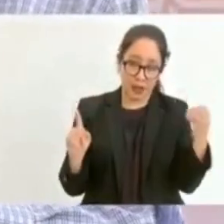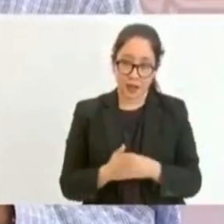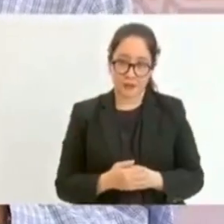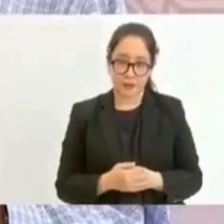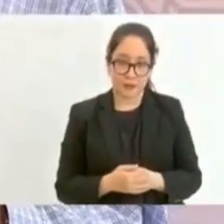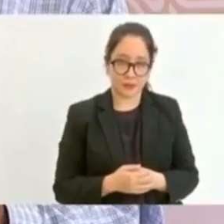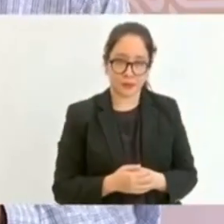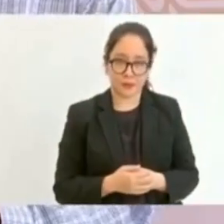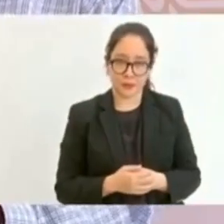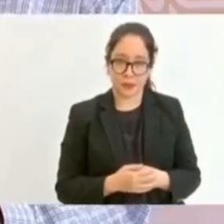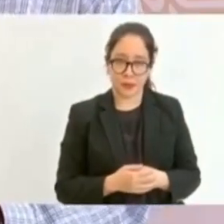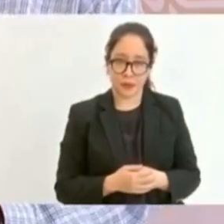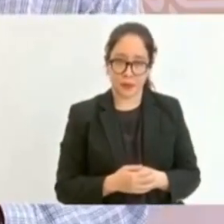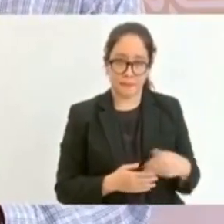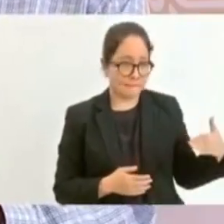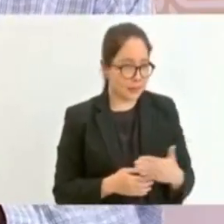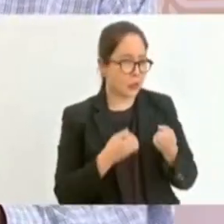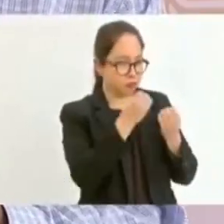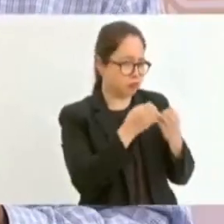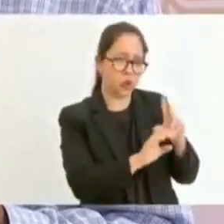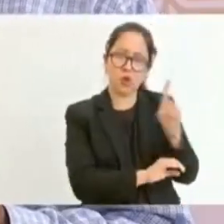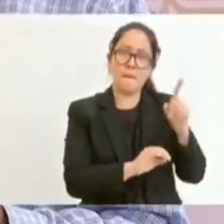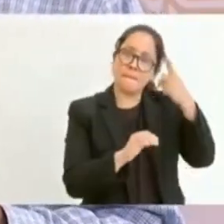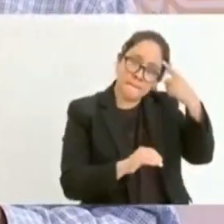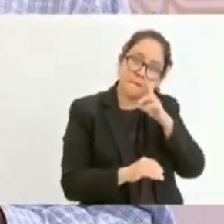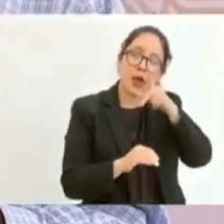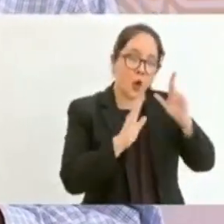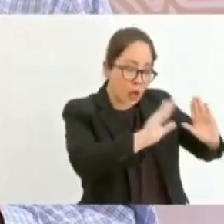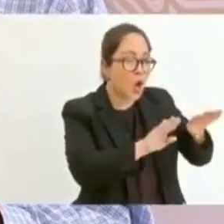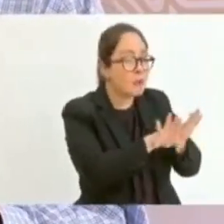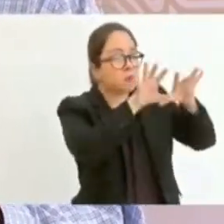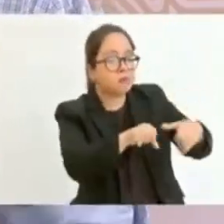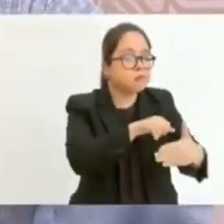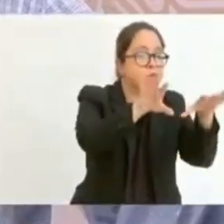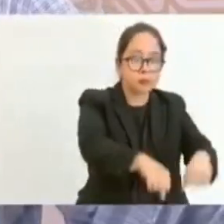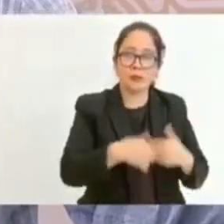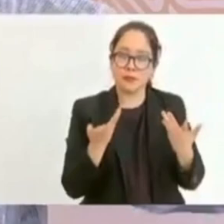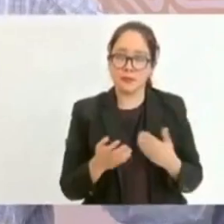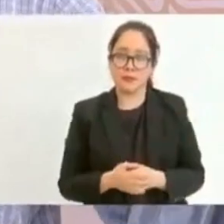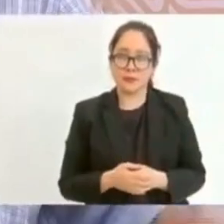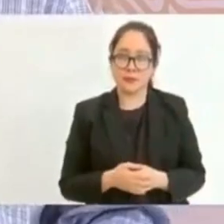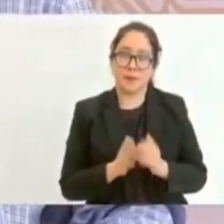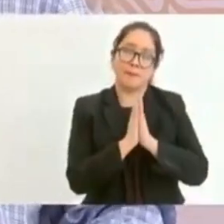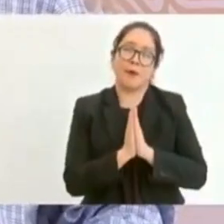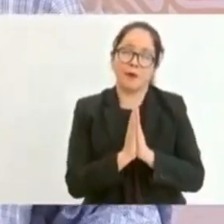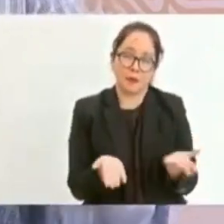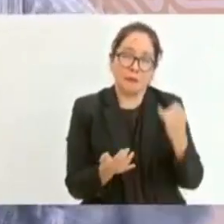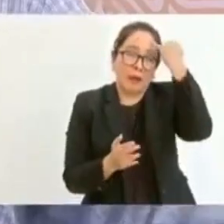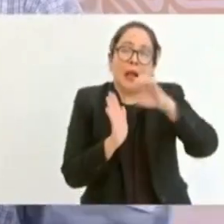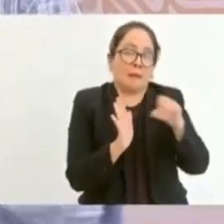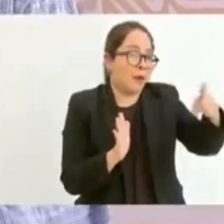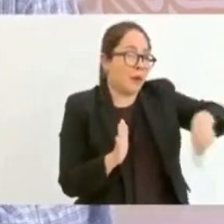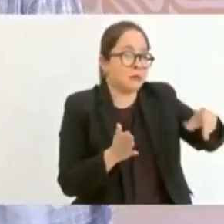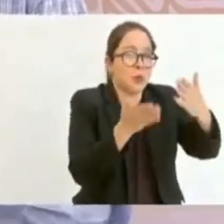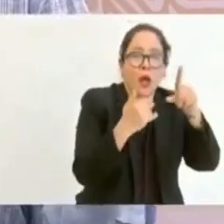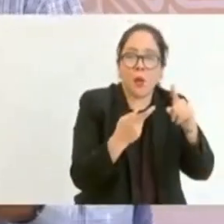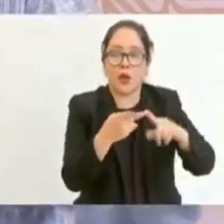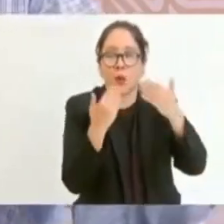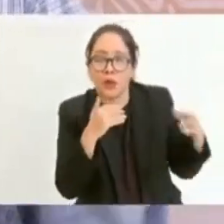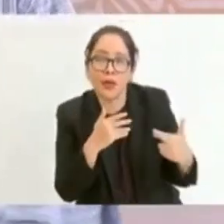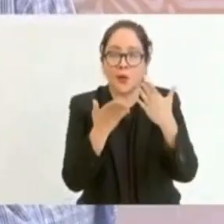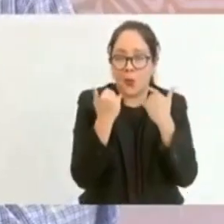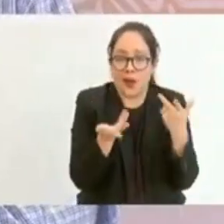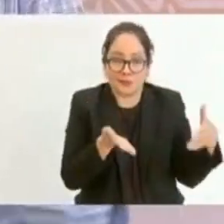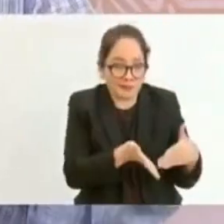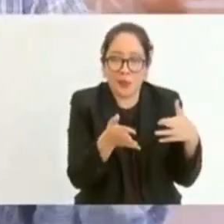Mejor enséñales a pescar. Enséñalos a pescar. ¿Y dónde van a pescar? Si no hay agua, si no hay río,